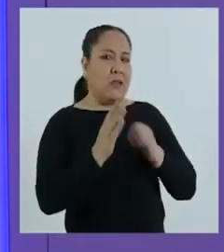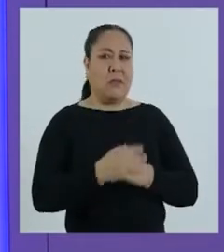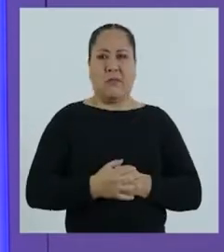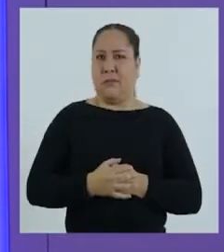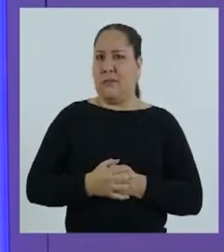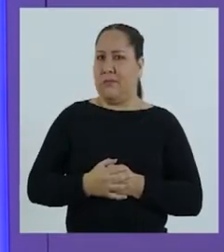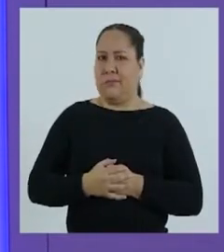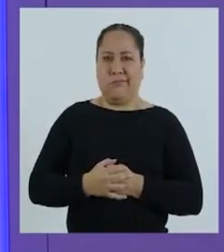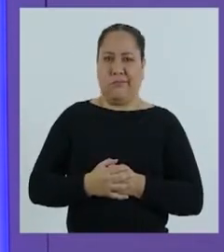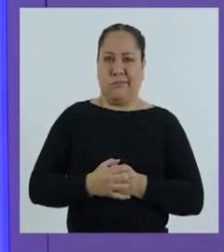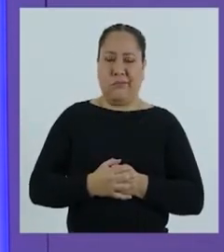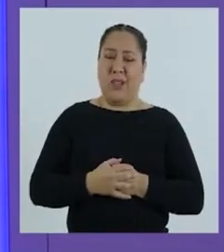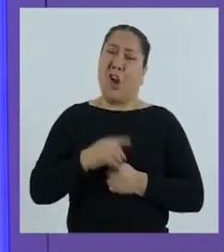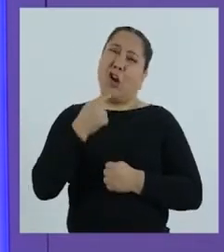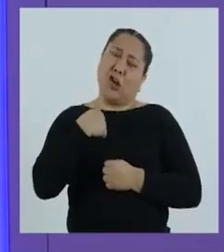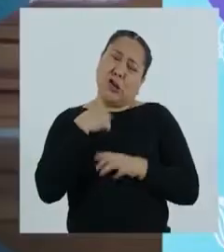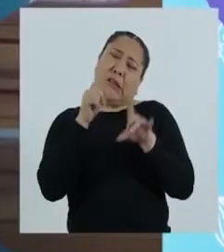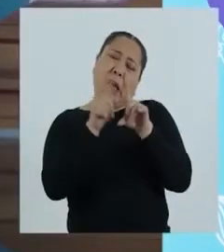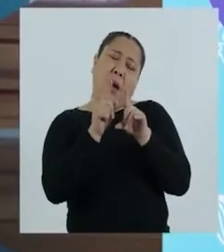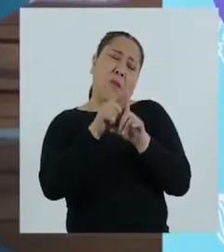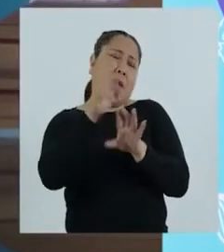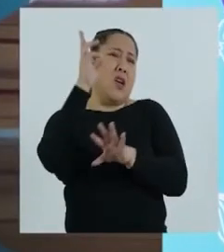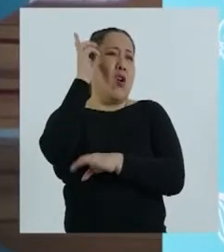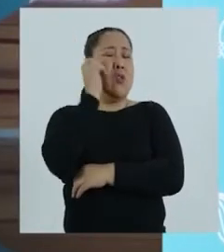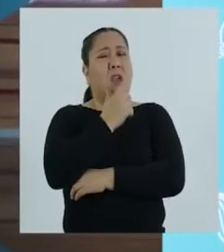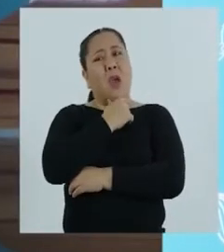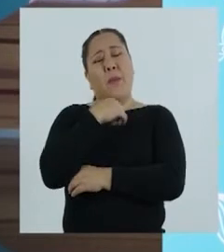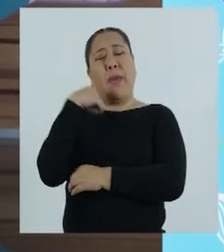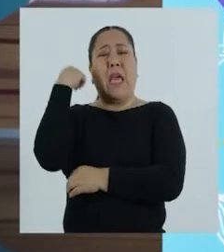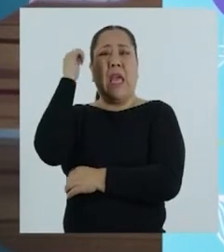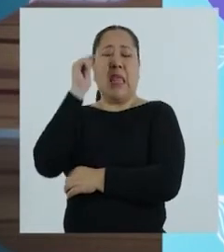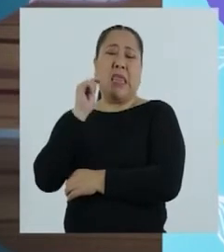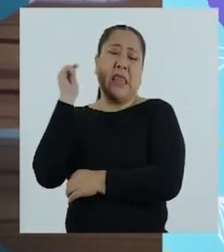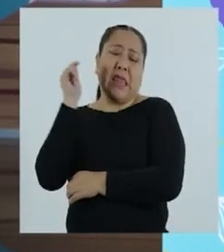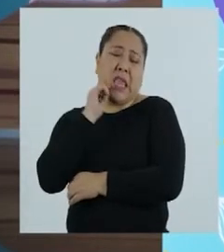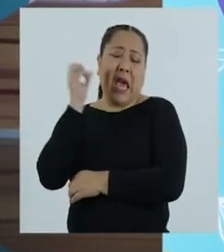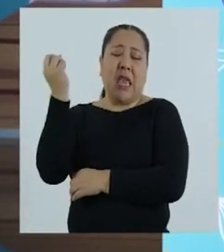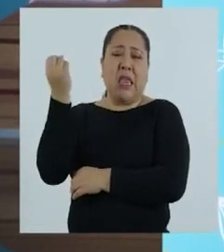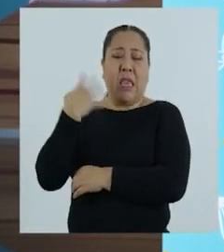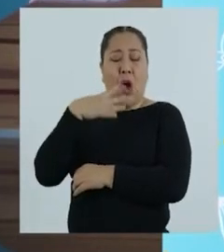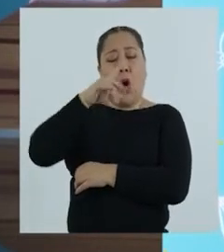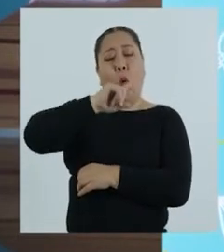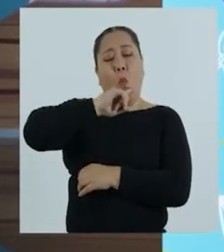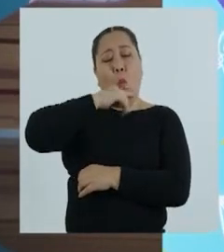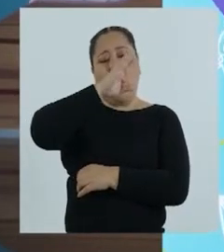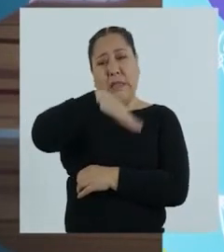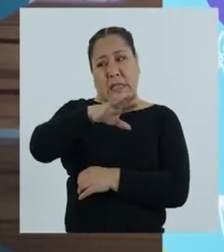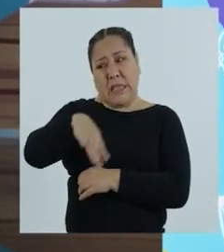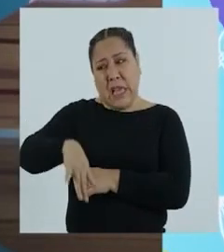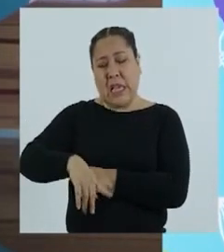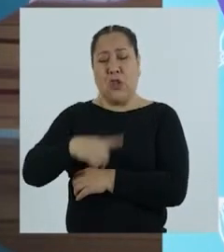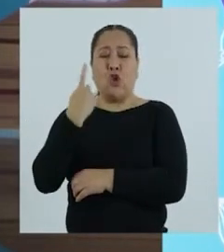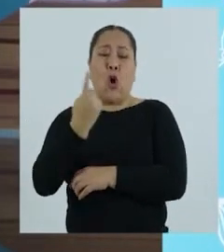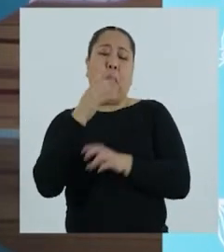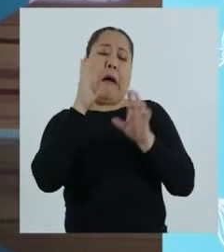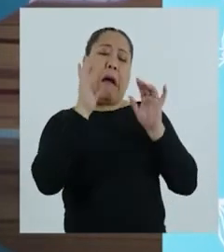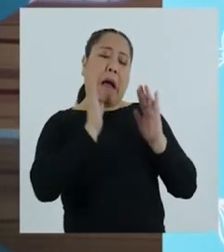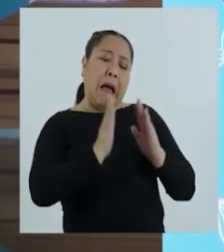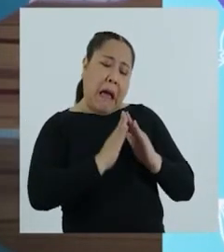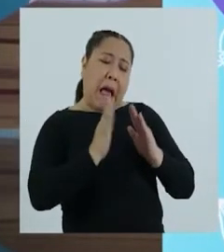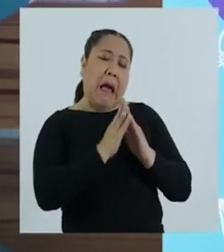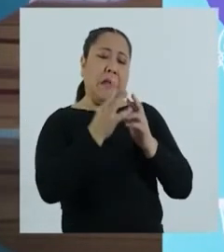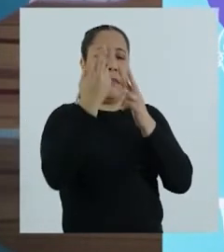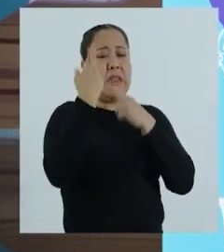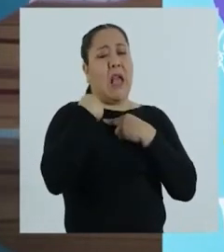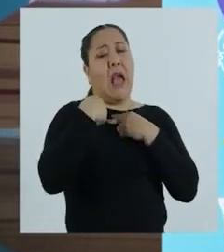para la casa. Yo también oí cuando mi tía dijo que las niñas deberían hacer las